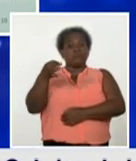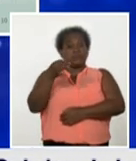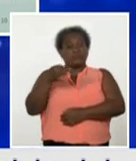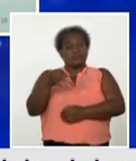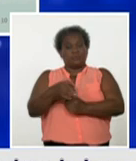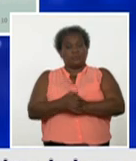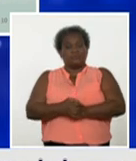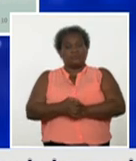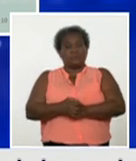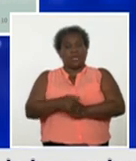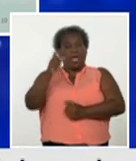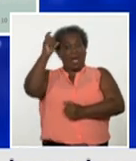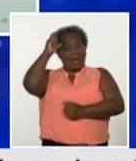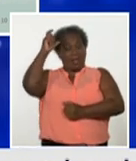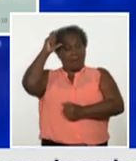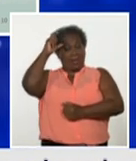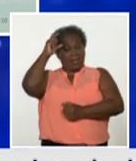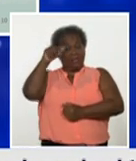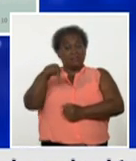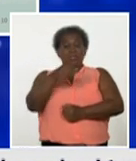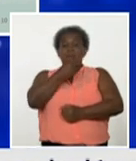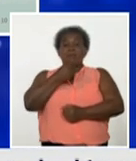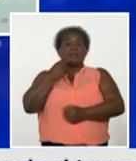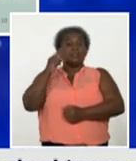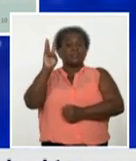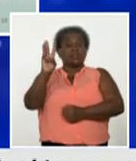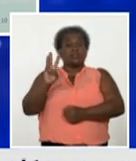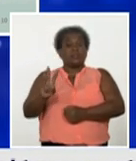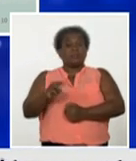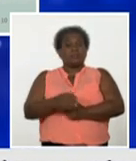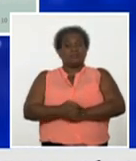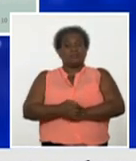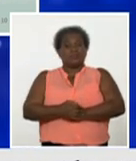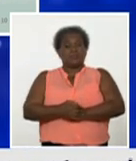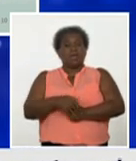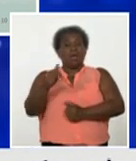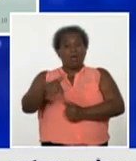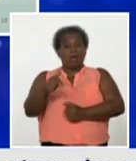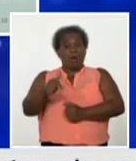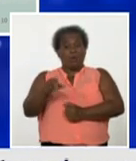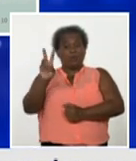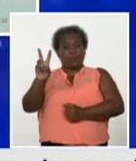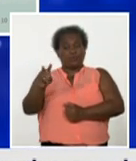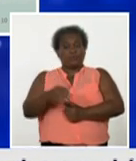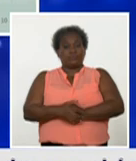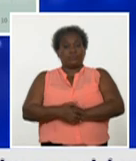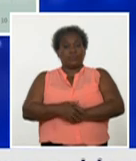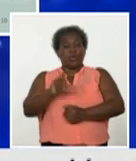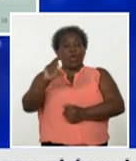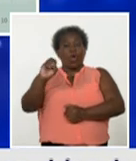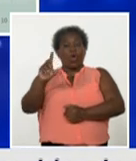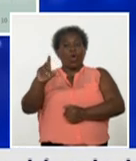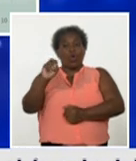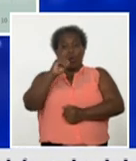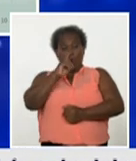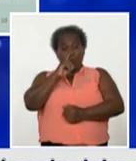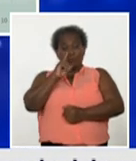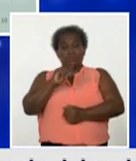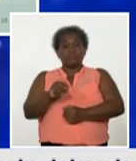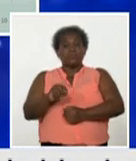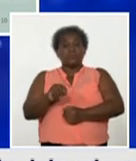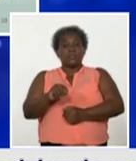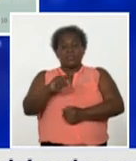calimete y martí con tres cada uno jauey grande con dos y colón ciénaga de